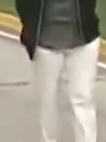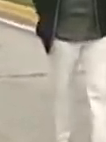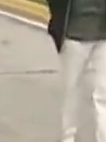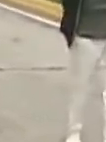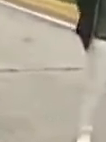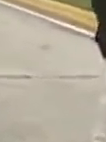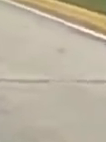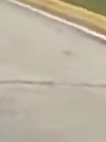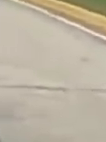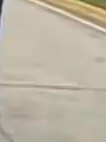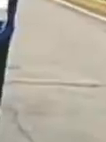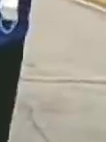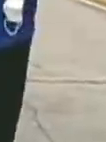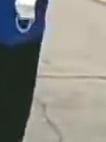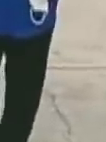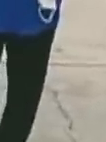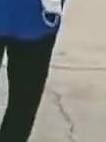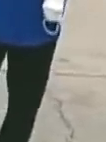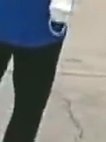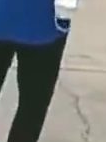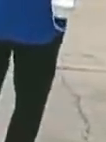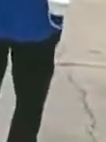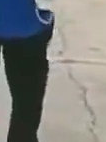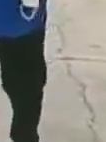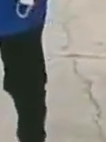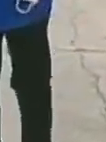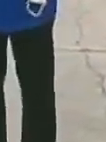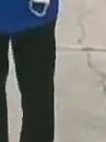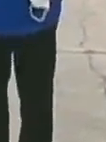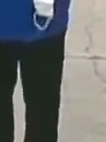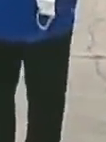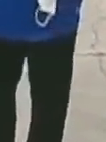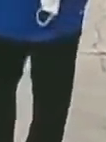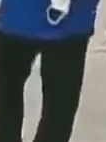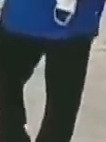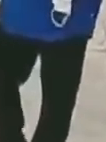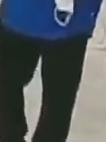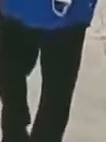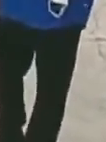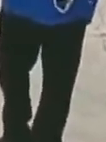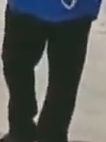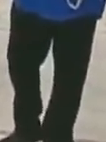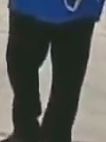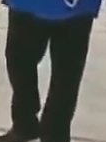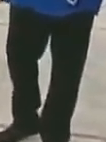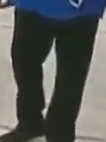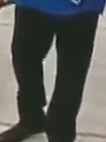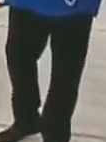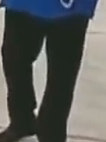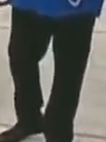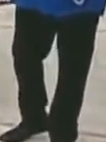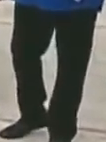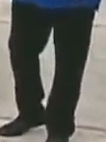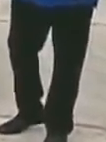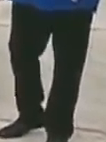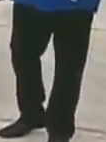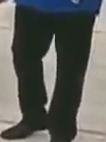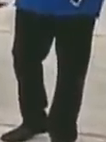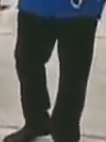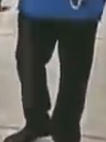ir a la limpieza de los municipios fundamentales,